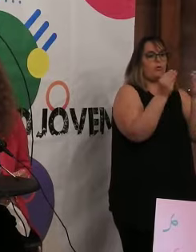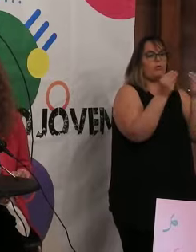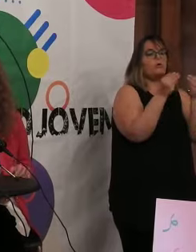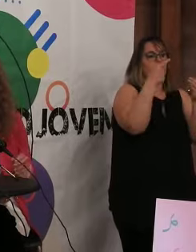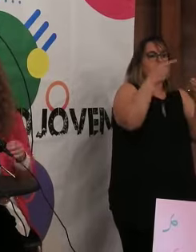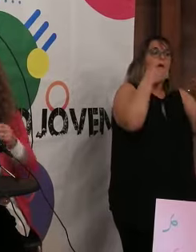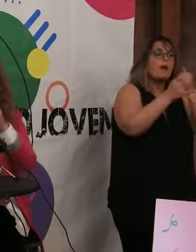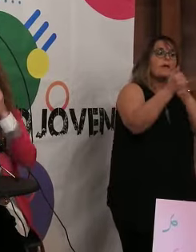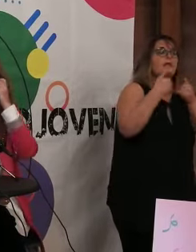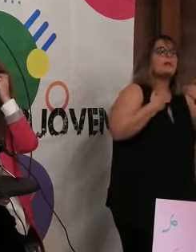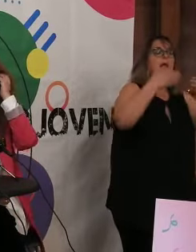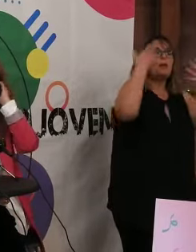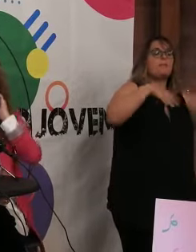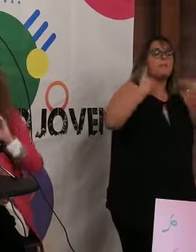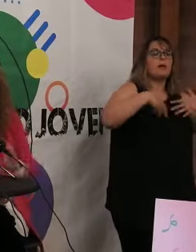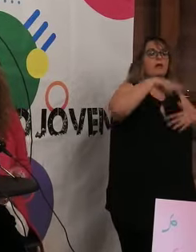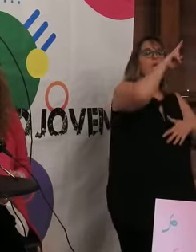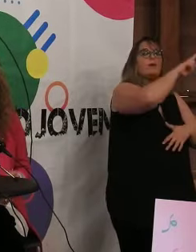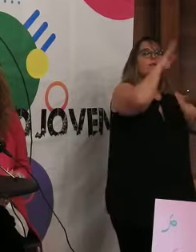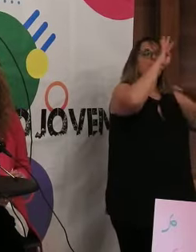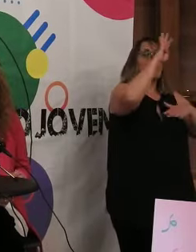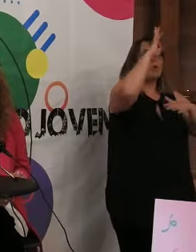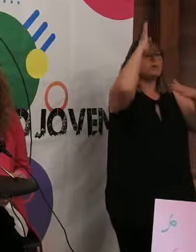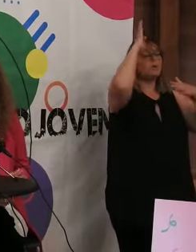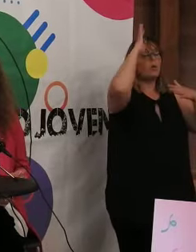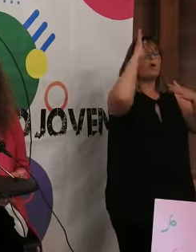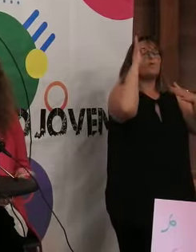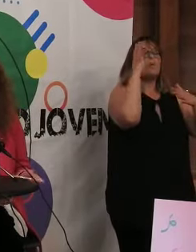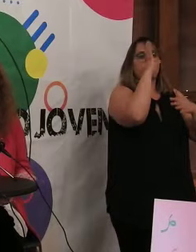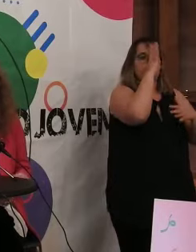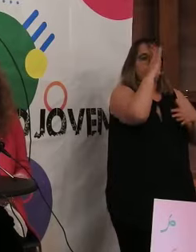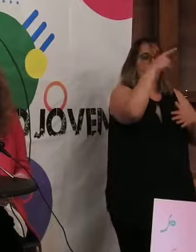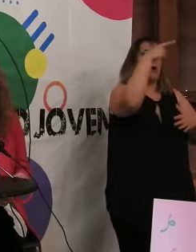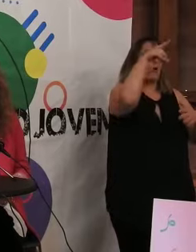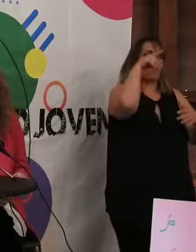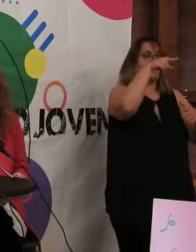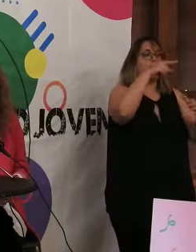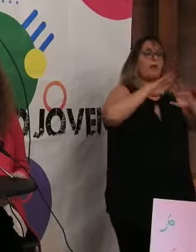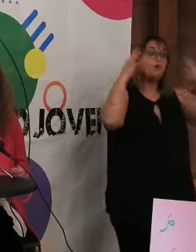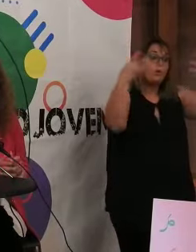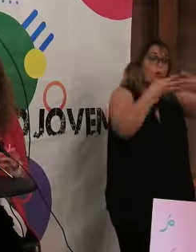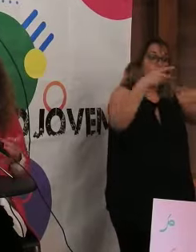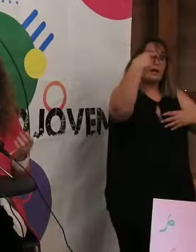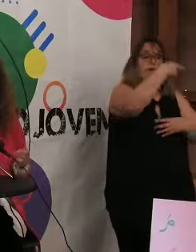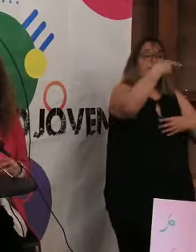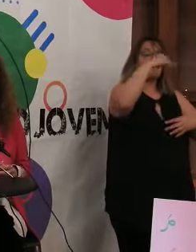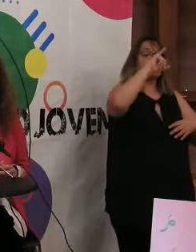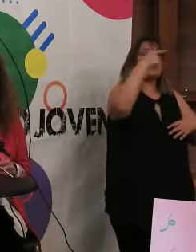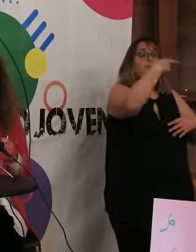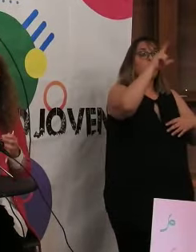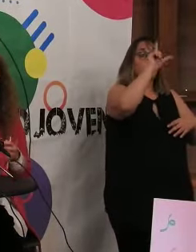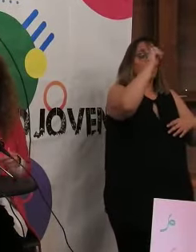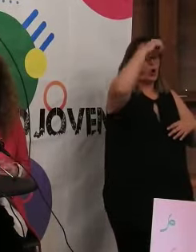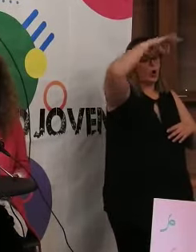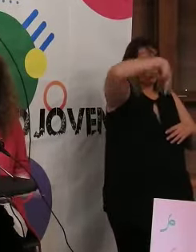10 de la mañana en la plataforma Ciclón, donde la podréis conseguir, como digo, porque el aforo, como todos